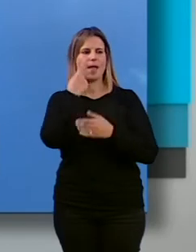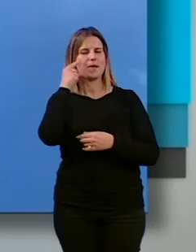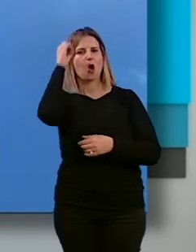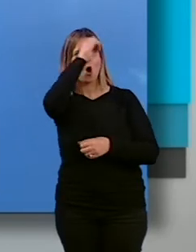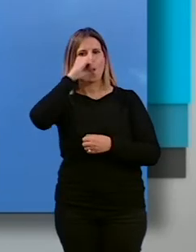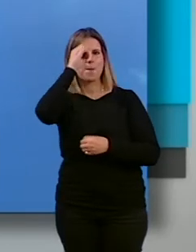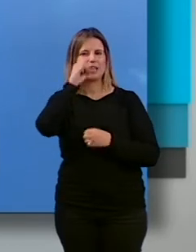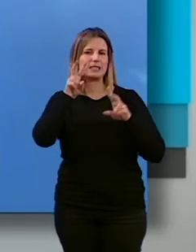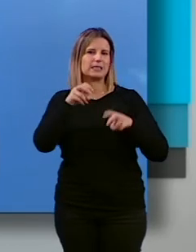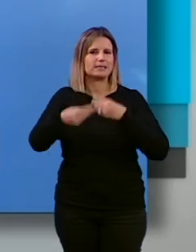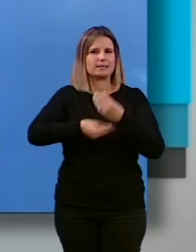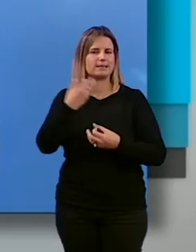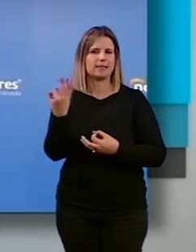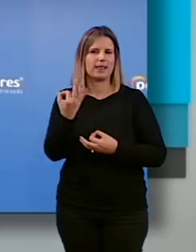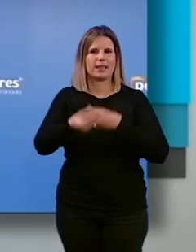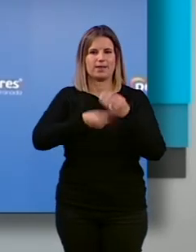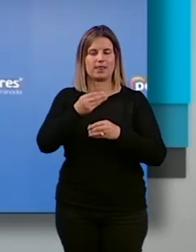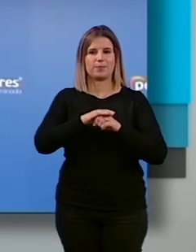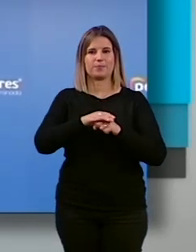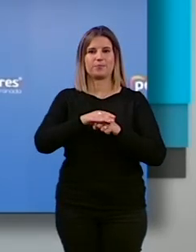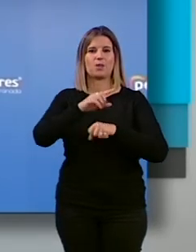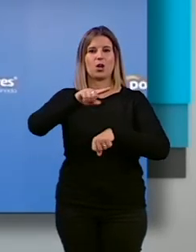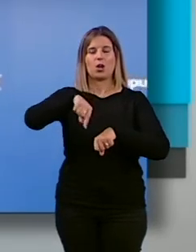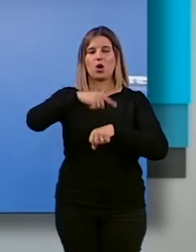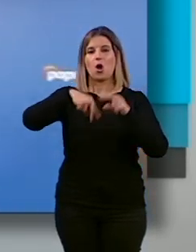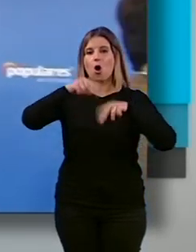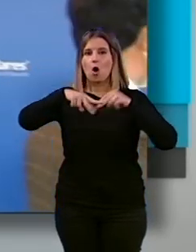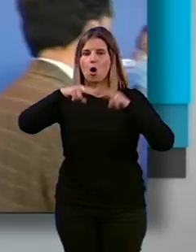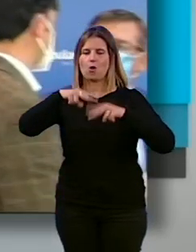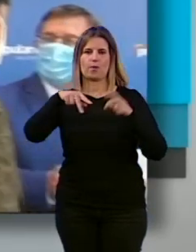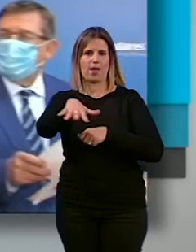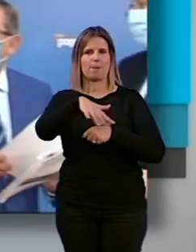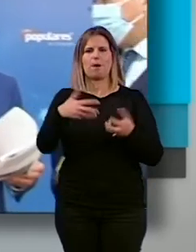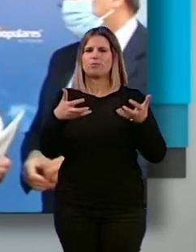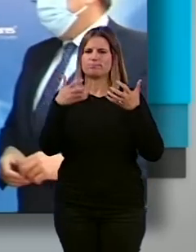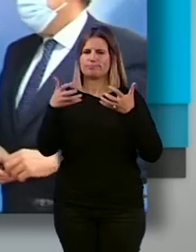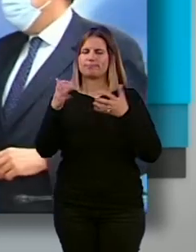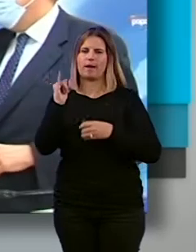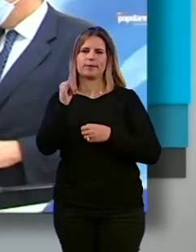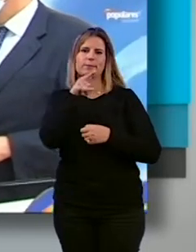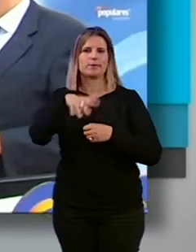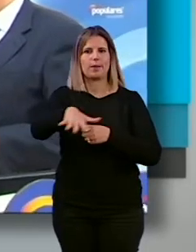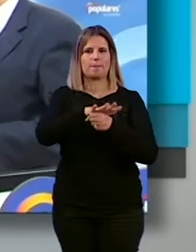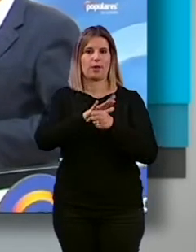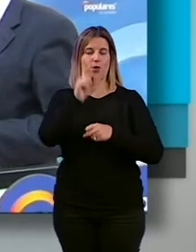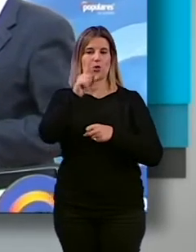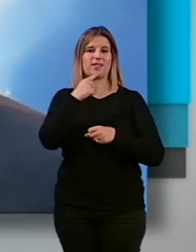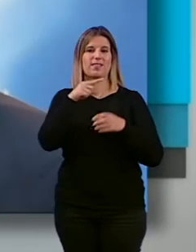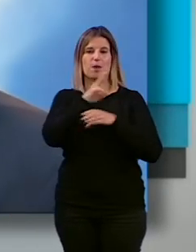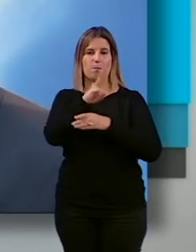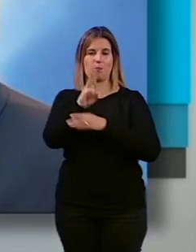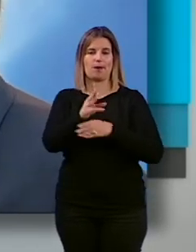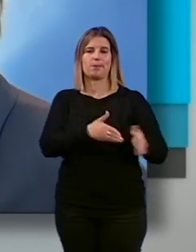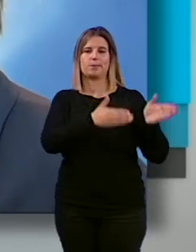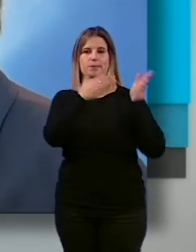qué actuaciones deberían llevarse a cabo. Unas obras que beneficiarán a muchos espacios del Distrito Norte y que, según los populares, se han retrasado tras